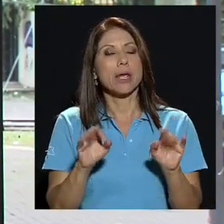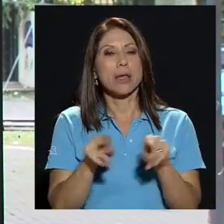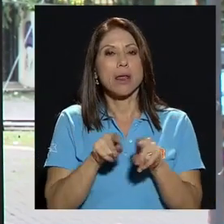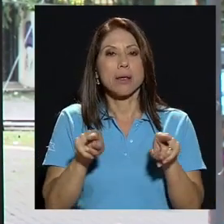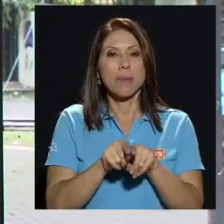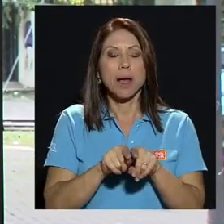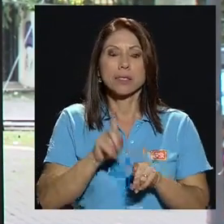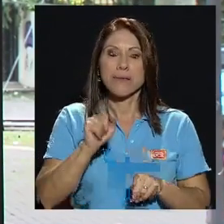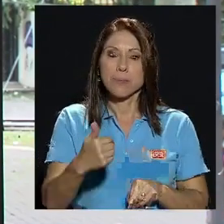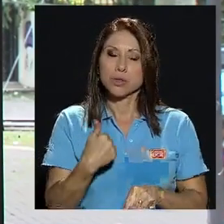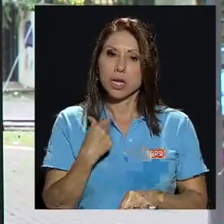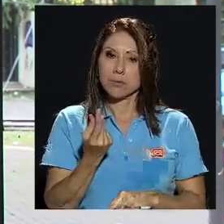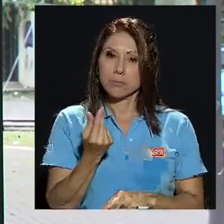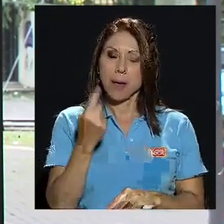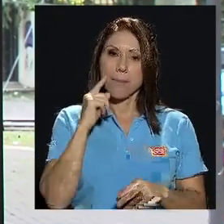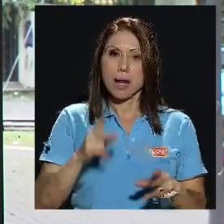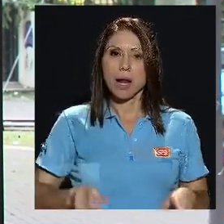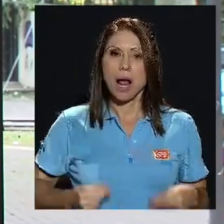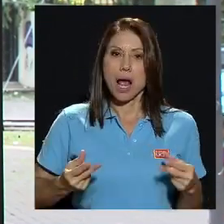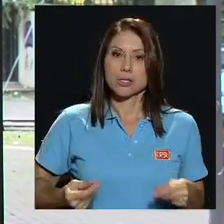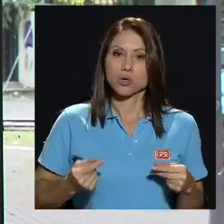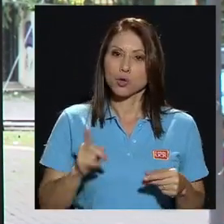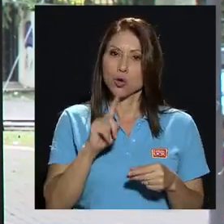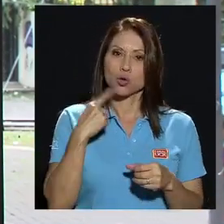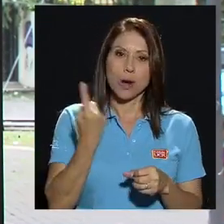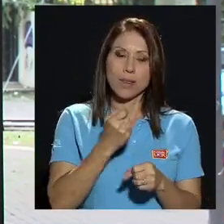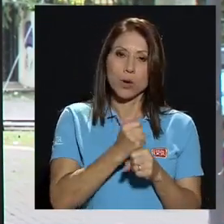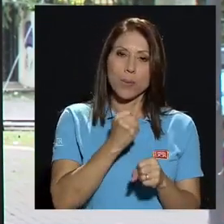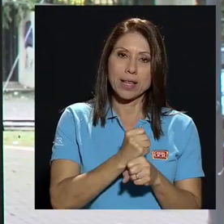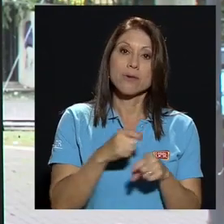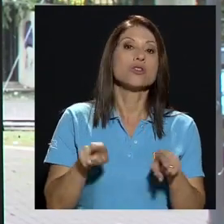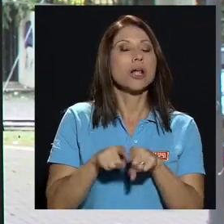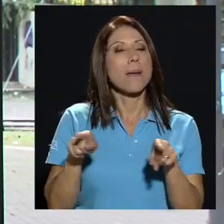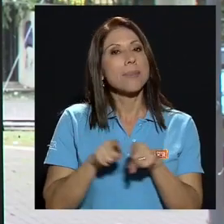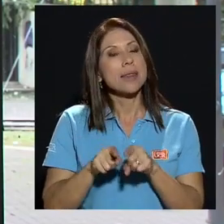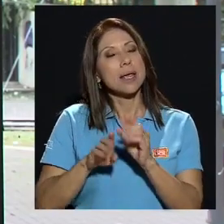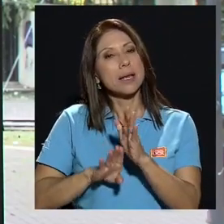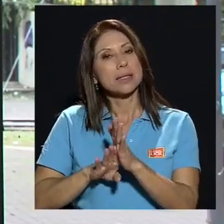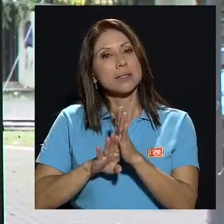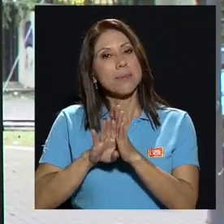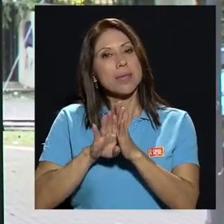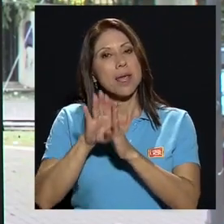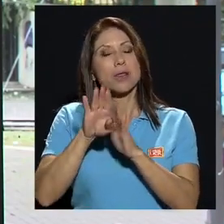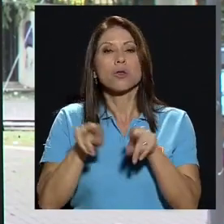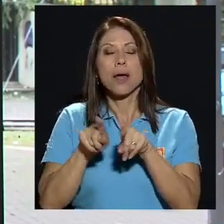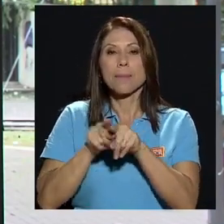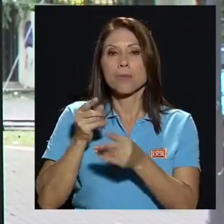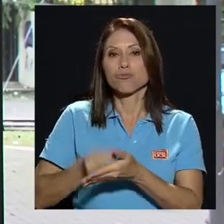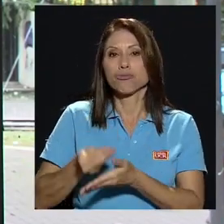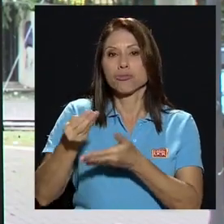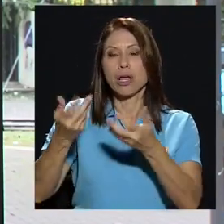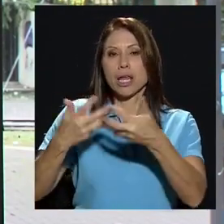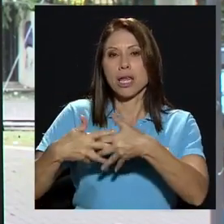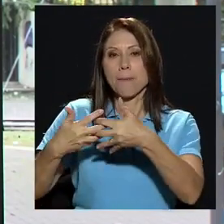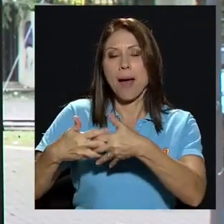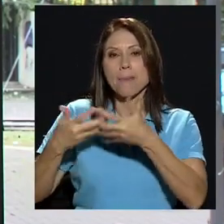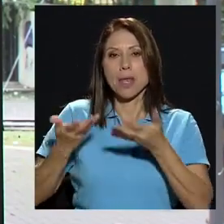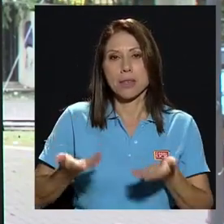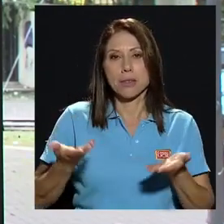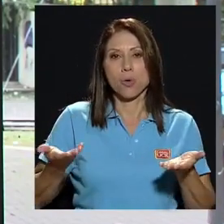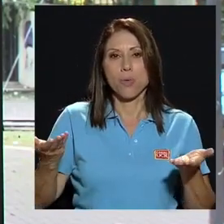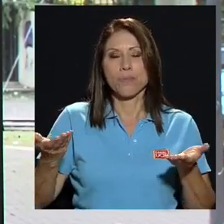para gastos, no solamente operativos, sino de crecimiento, de equipamiento. Entonces, debemos ver cómo